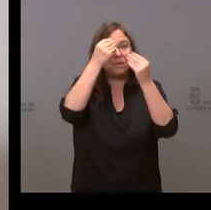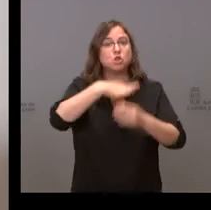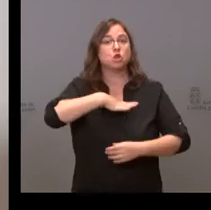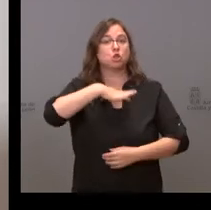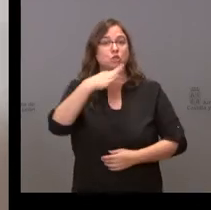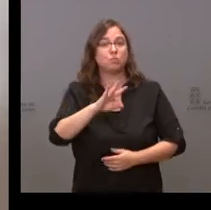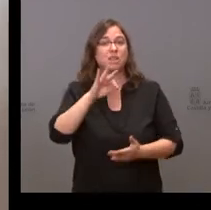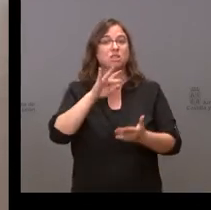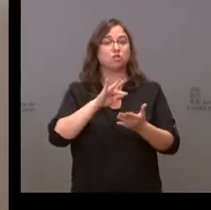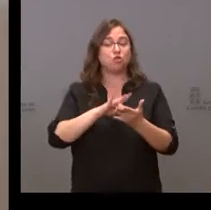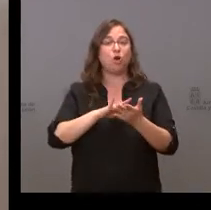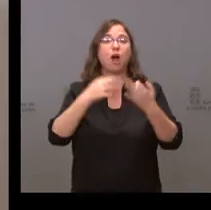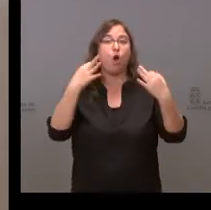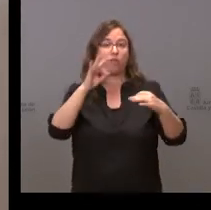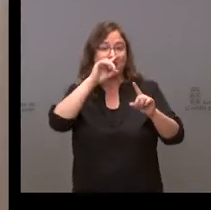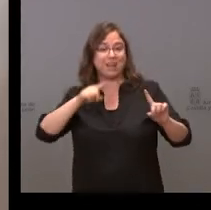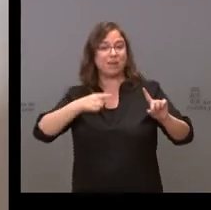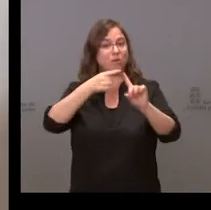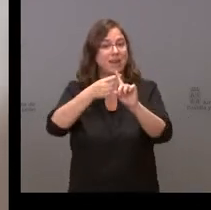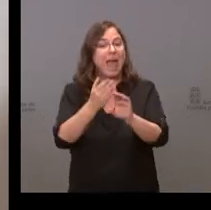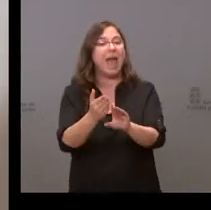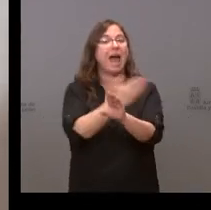de que llegue la convocatoria ordinaria del próximo año.